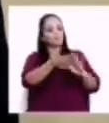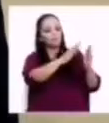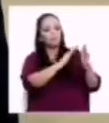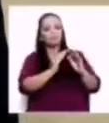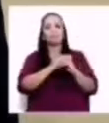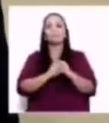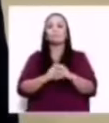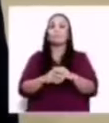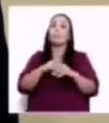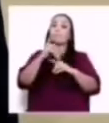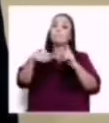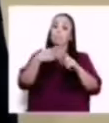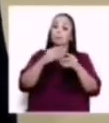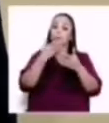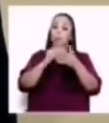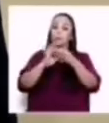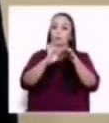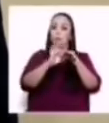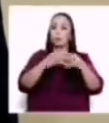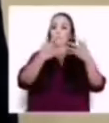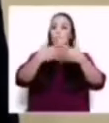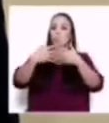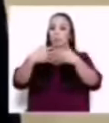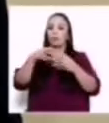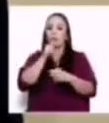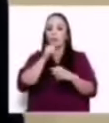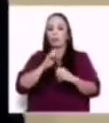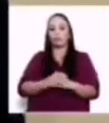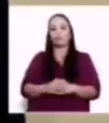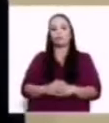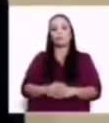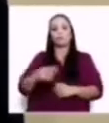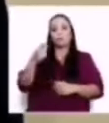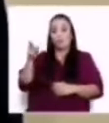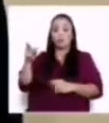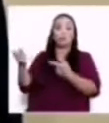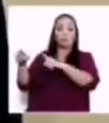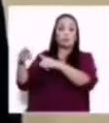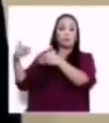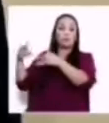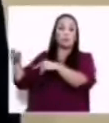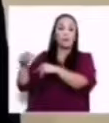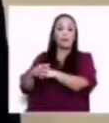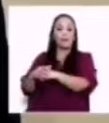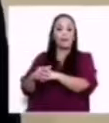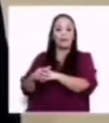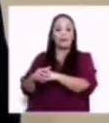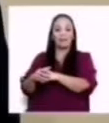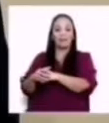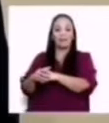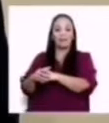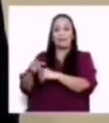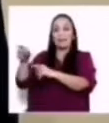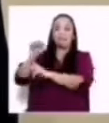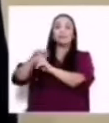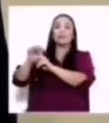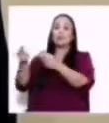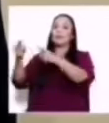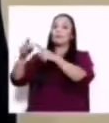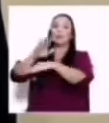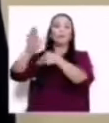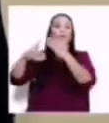reflexiones sobre lo que está pasando en Panamá, pero que ha pasado a través de todo el hemisferio occidental.